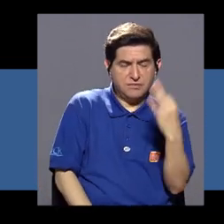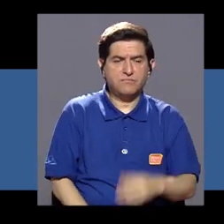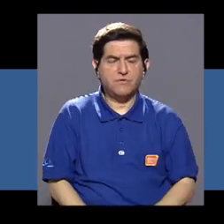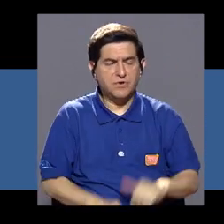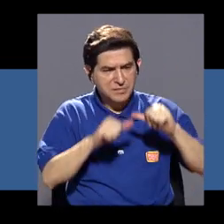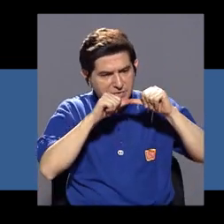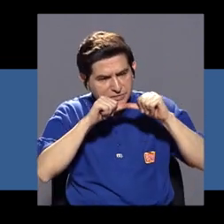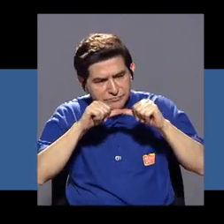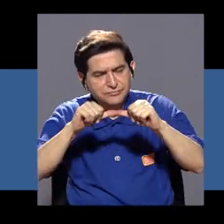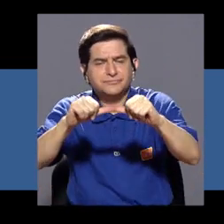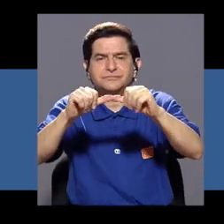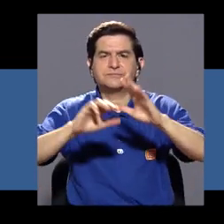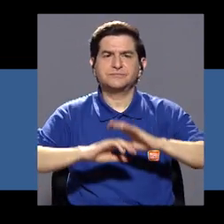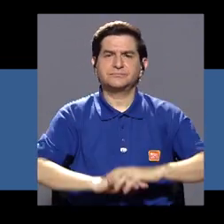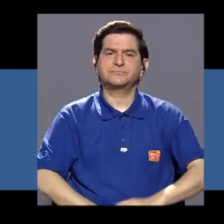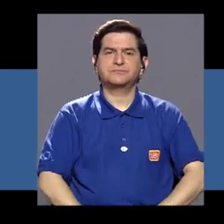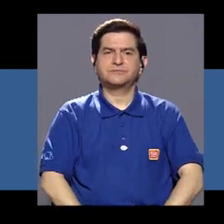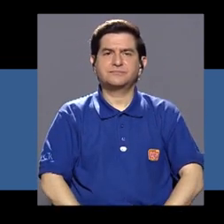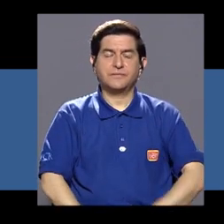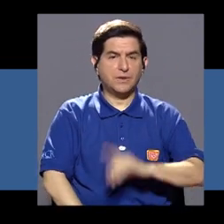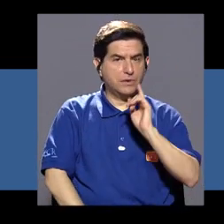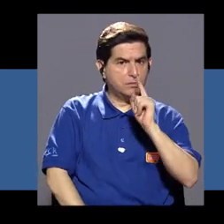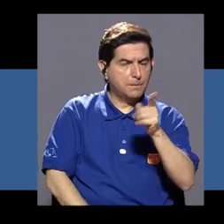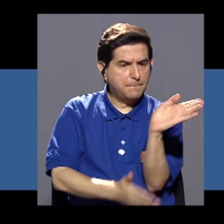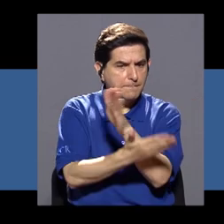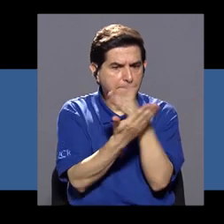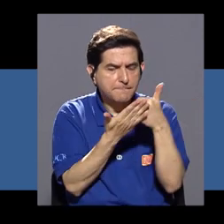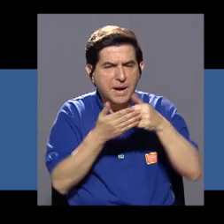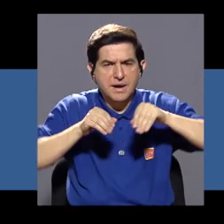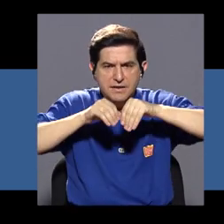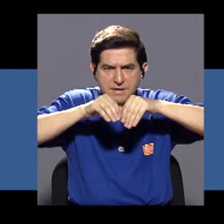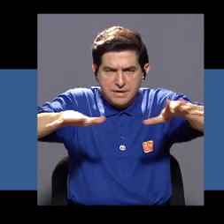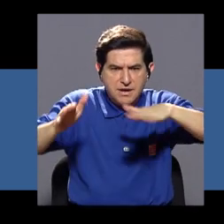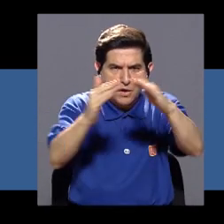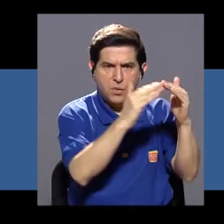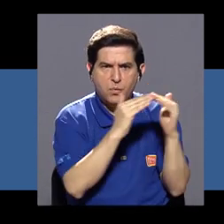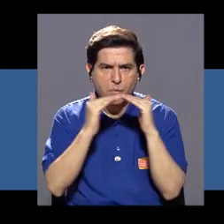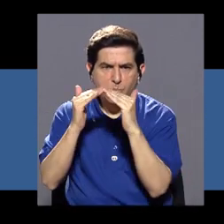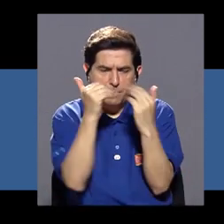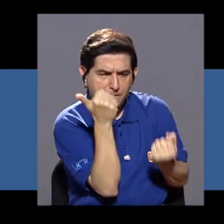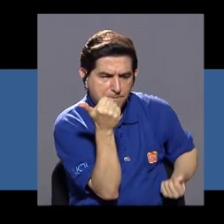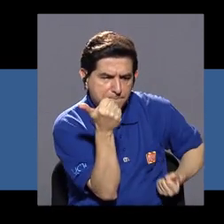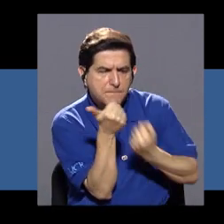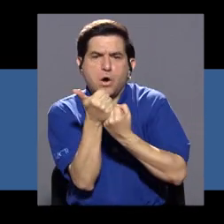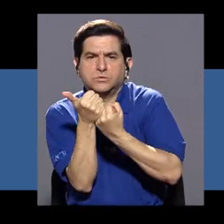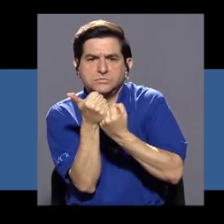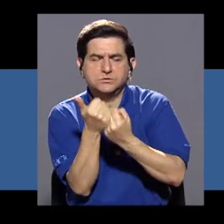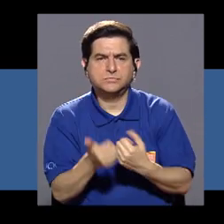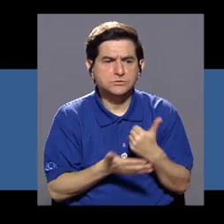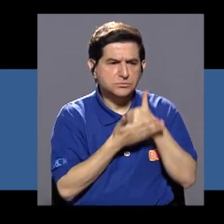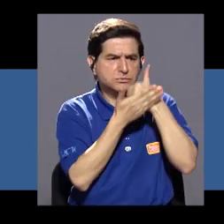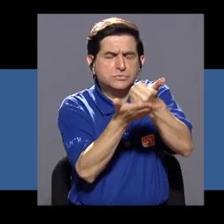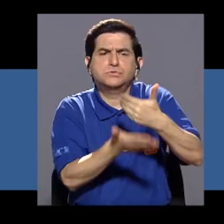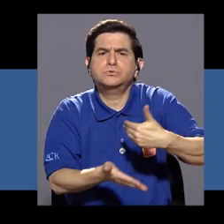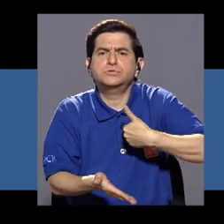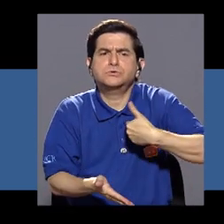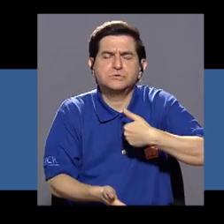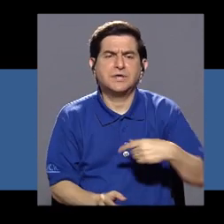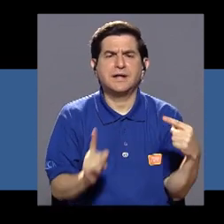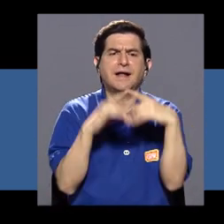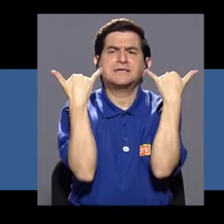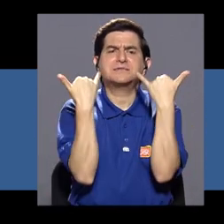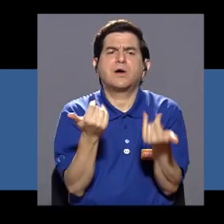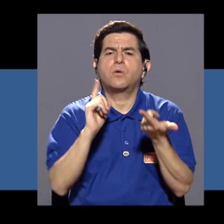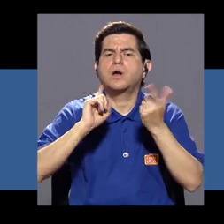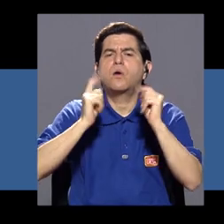ido sobrellevando las cosas. Ustedes son parte de una red comunitaria de apoyo. ¿Qué colaboración han